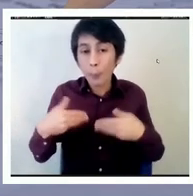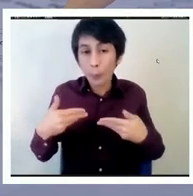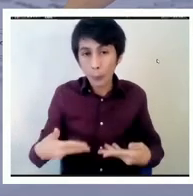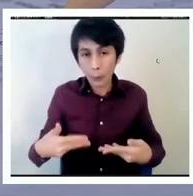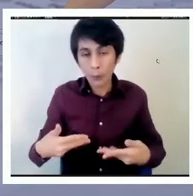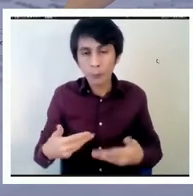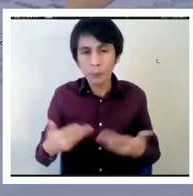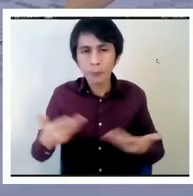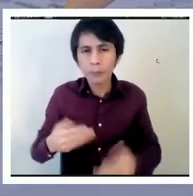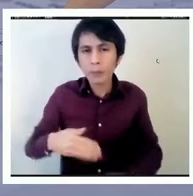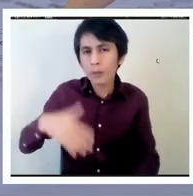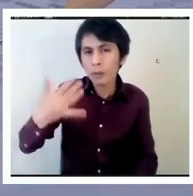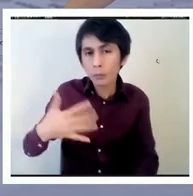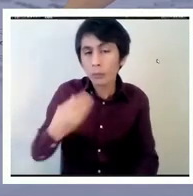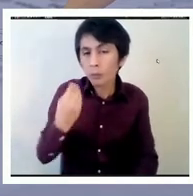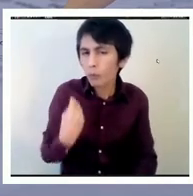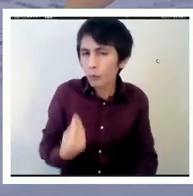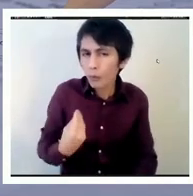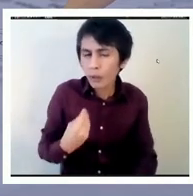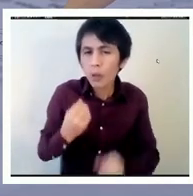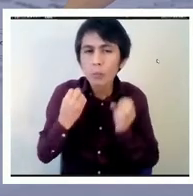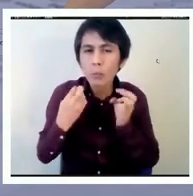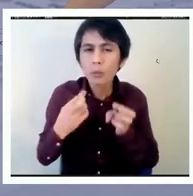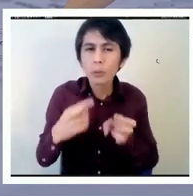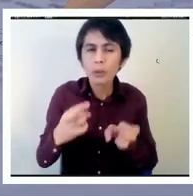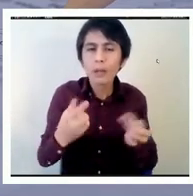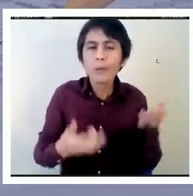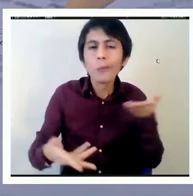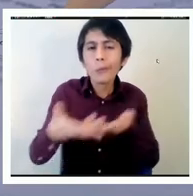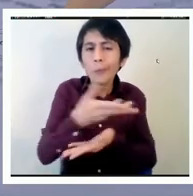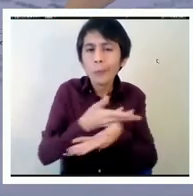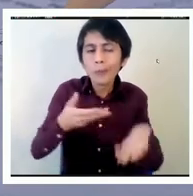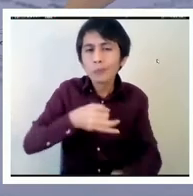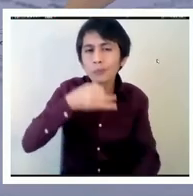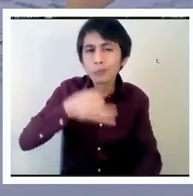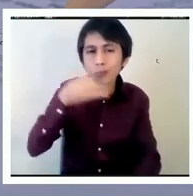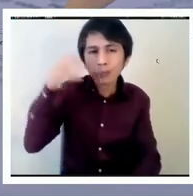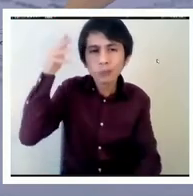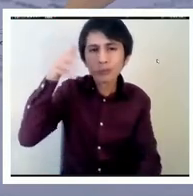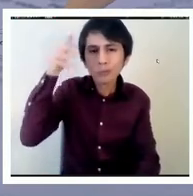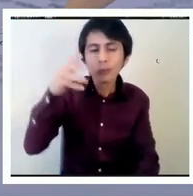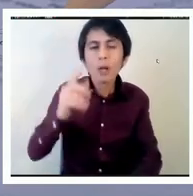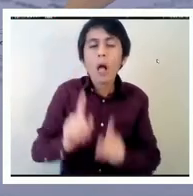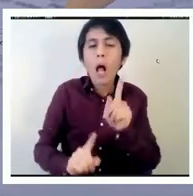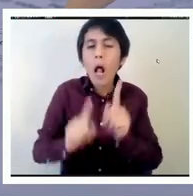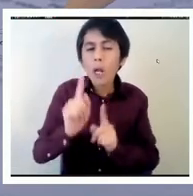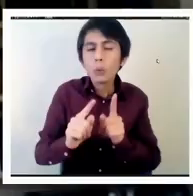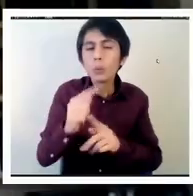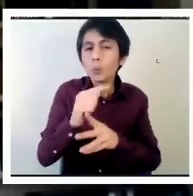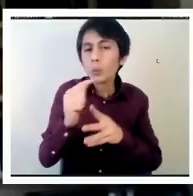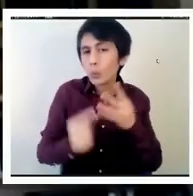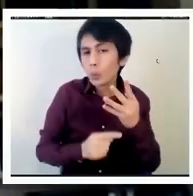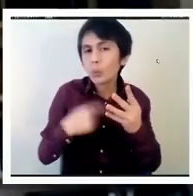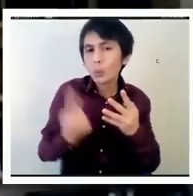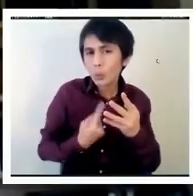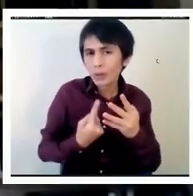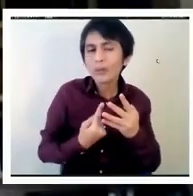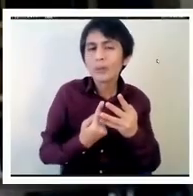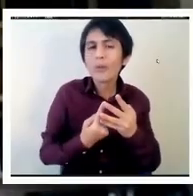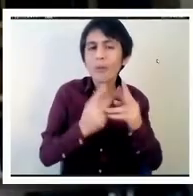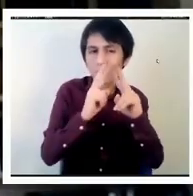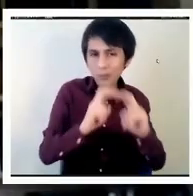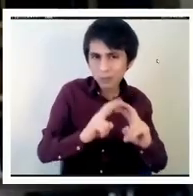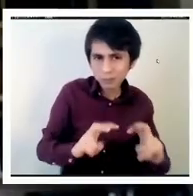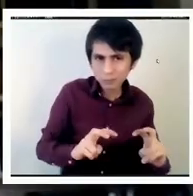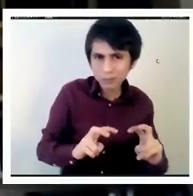es muy bueno tener la oportunidad de compartir algunos de nuestros insights acerca de